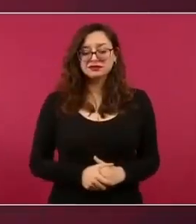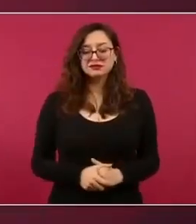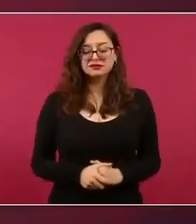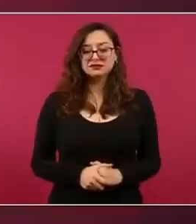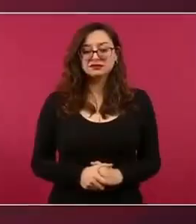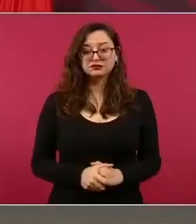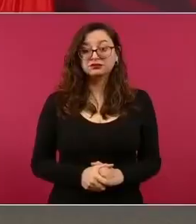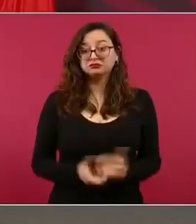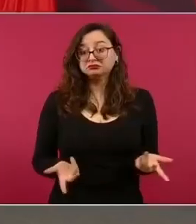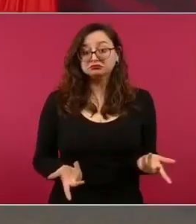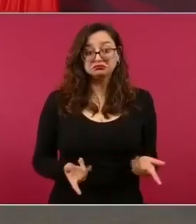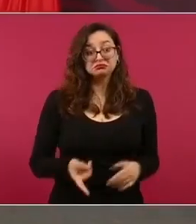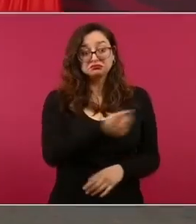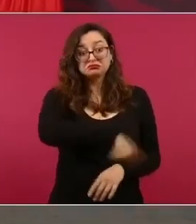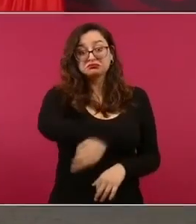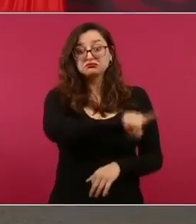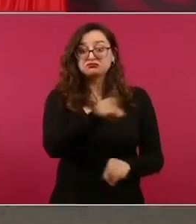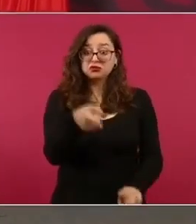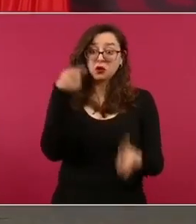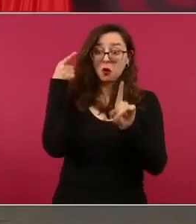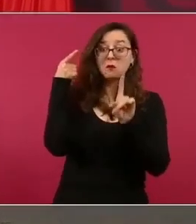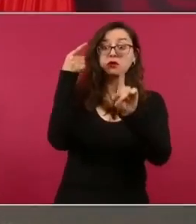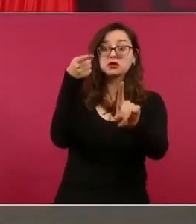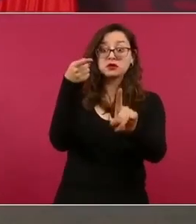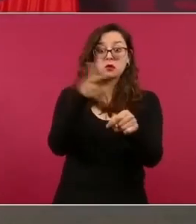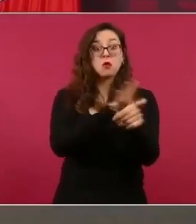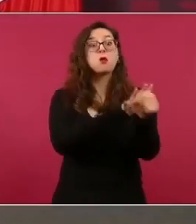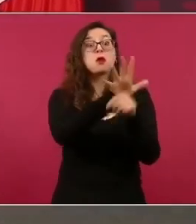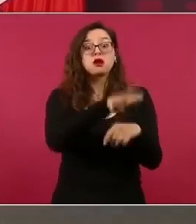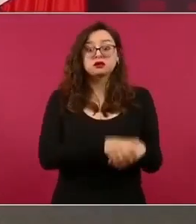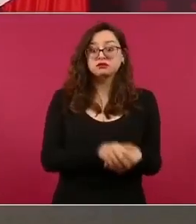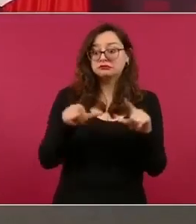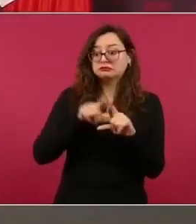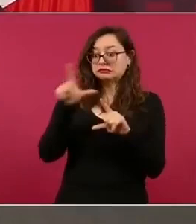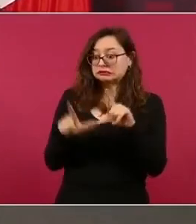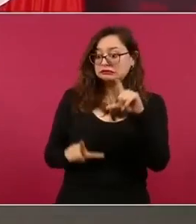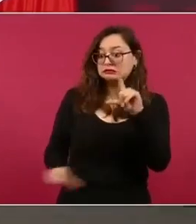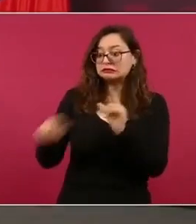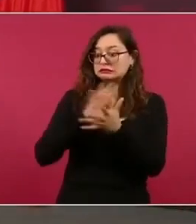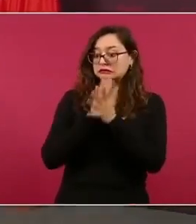como lo han venido haciendo, detener el proceso de transformación